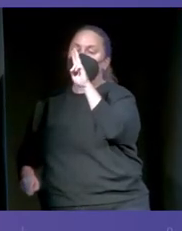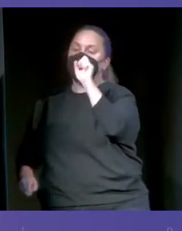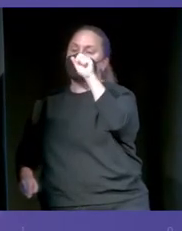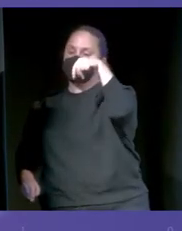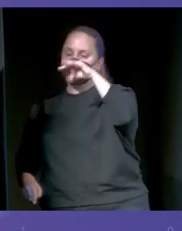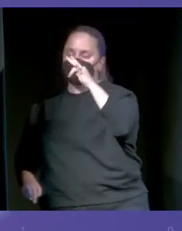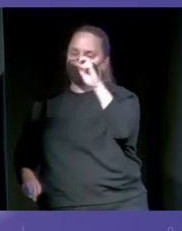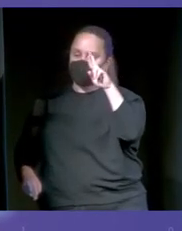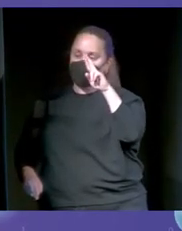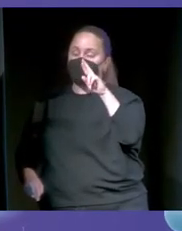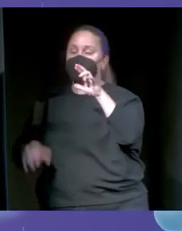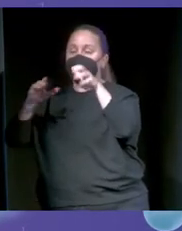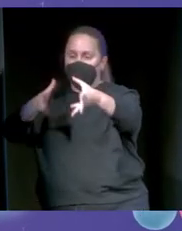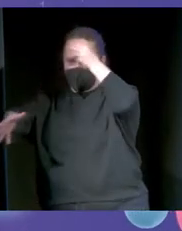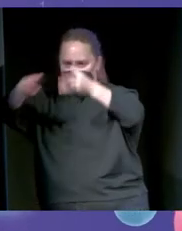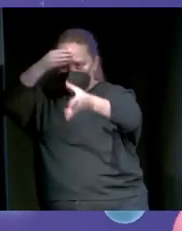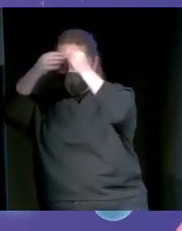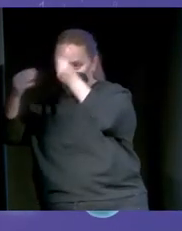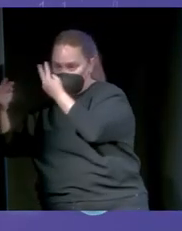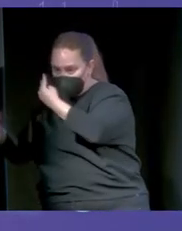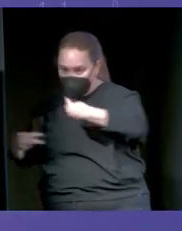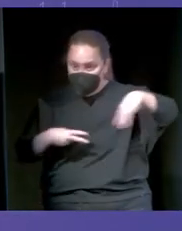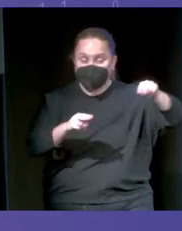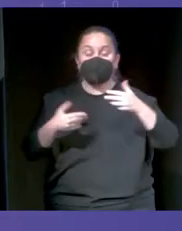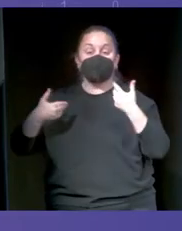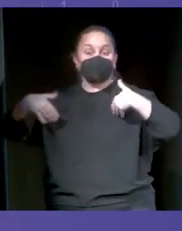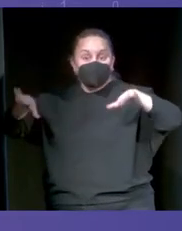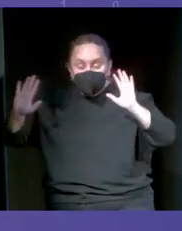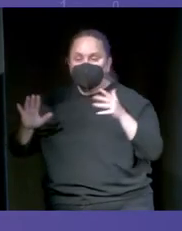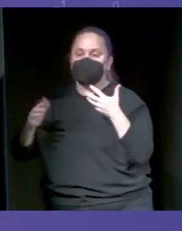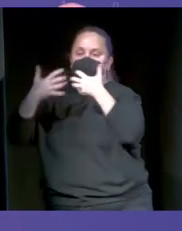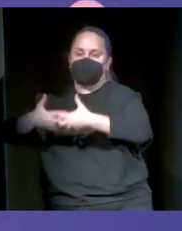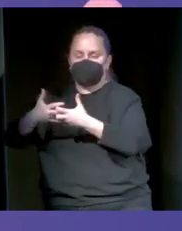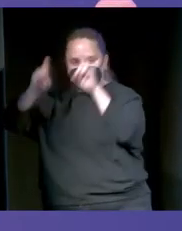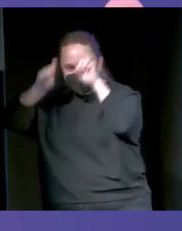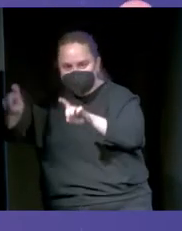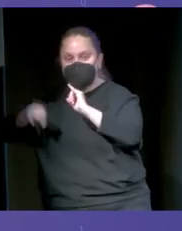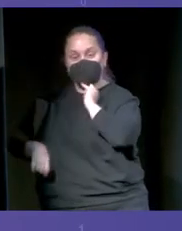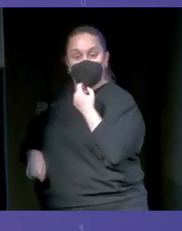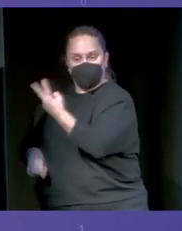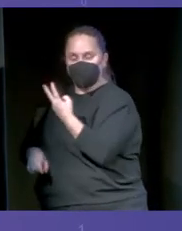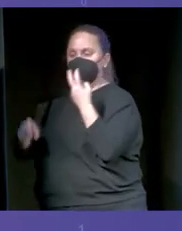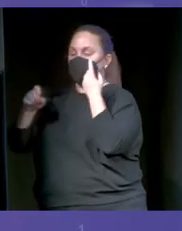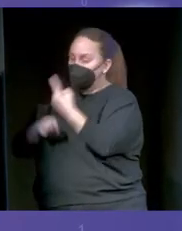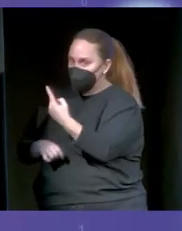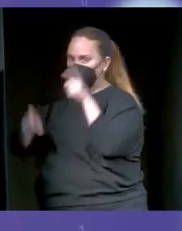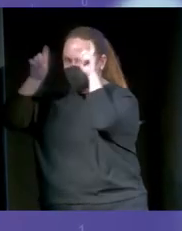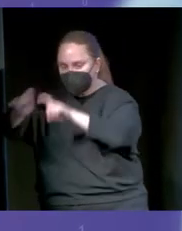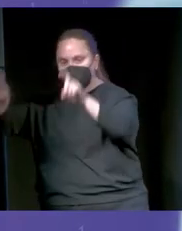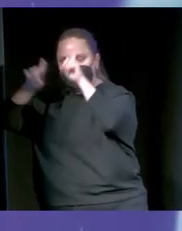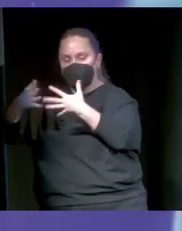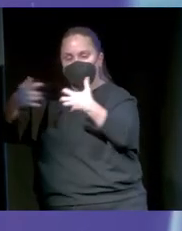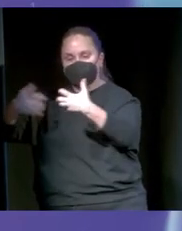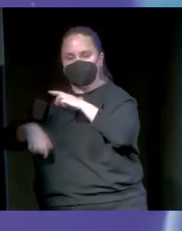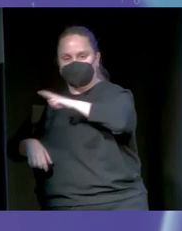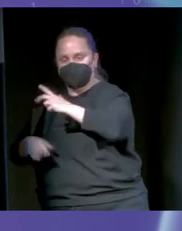Que viene a significar que, aunque yo entre en una máquina, en un idioma, es capaz de aprender de... Cuando le estoy dando frases en castellano